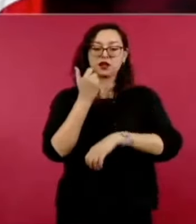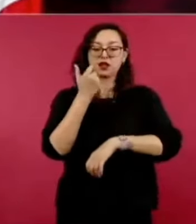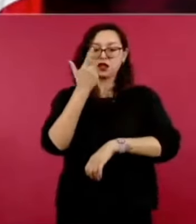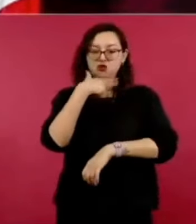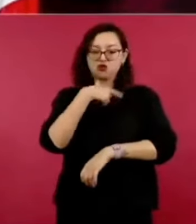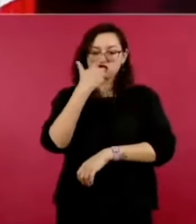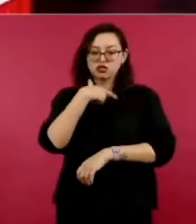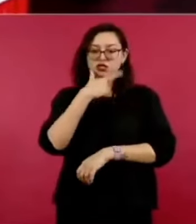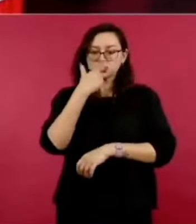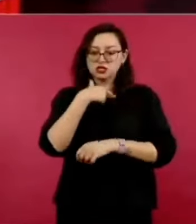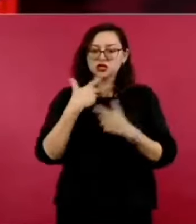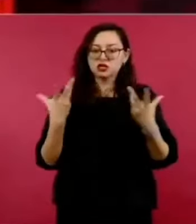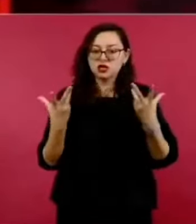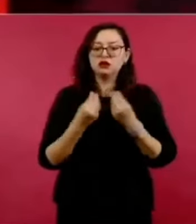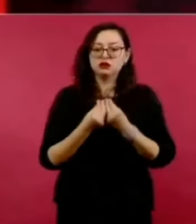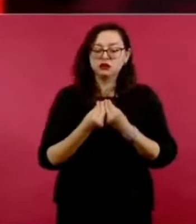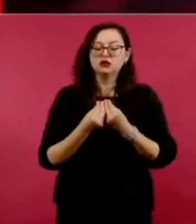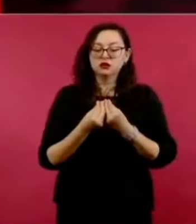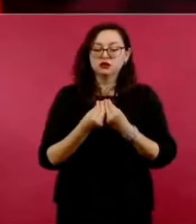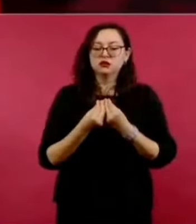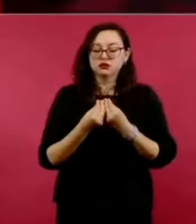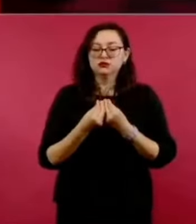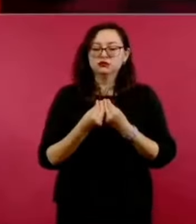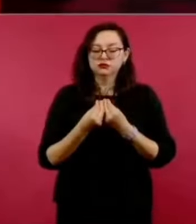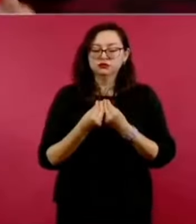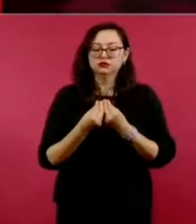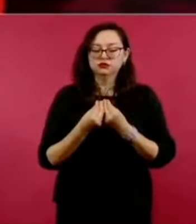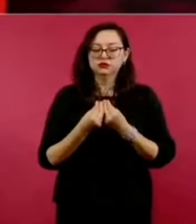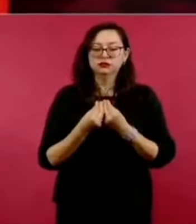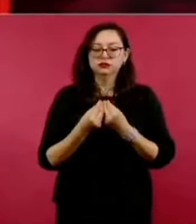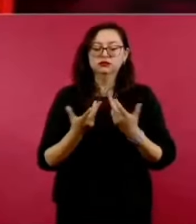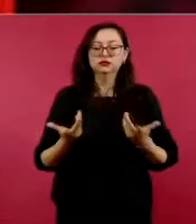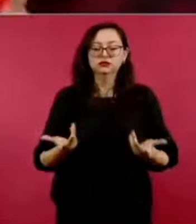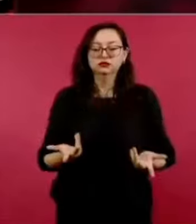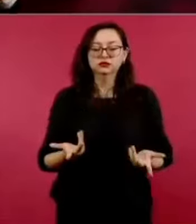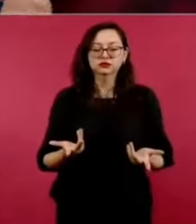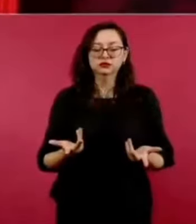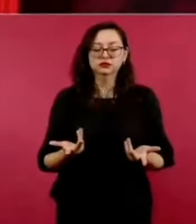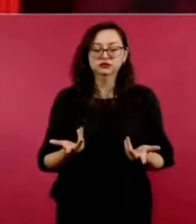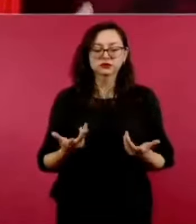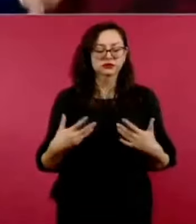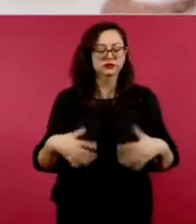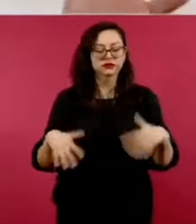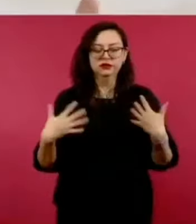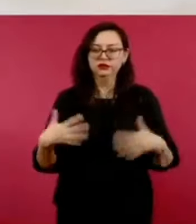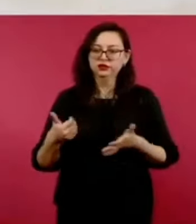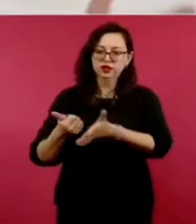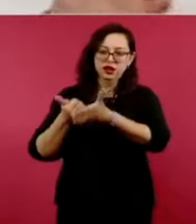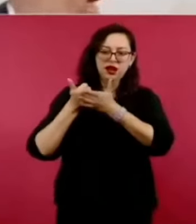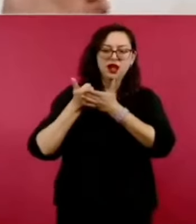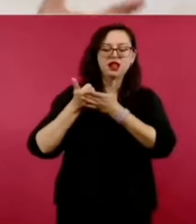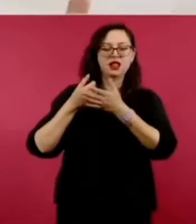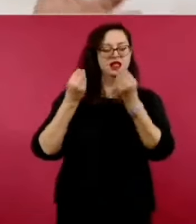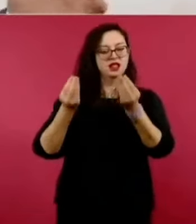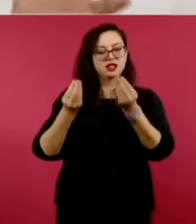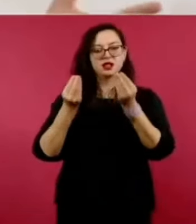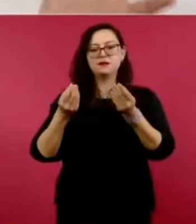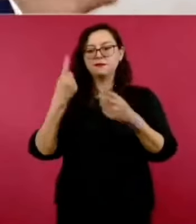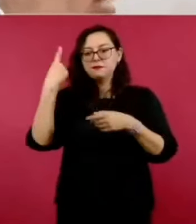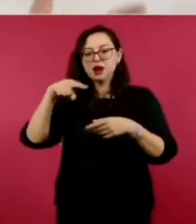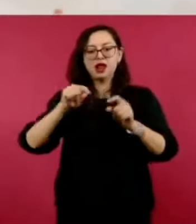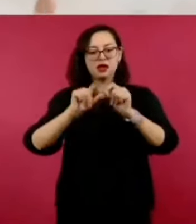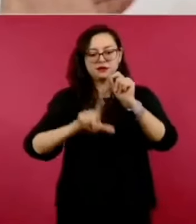porque han ayudado mucho en la